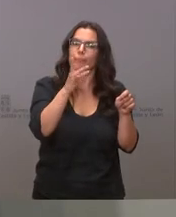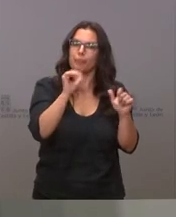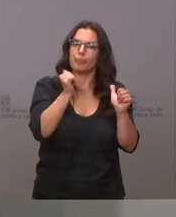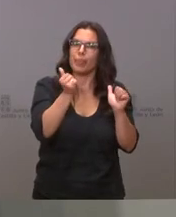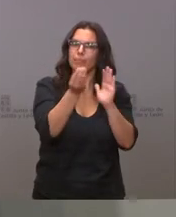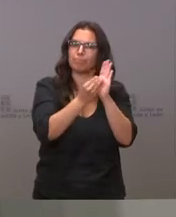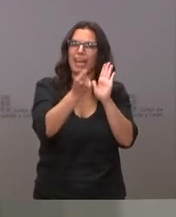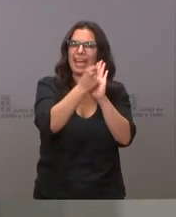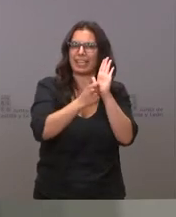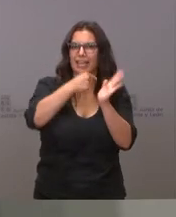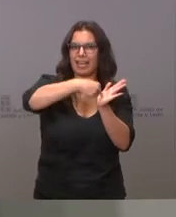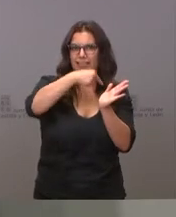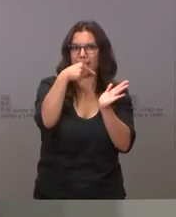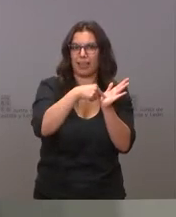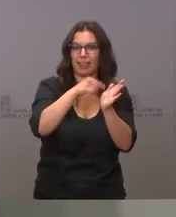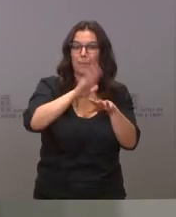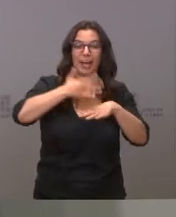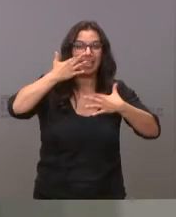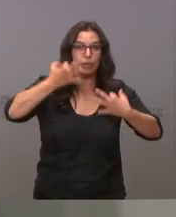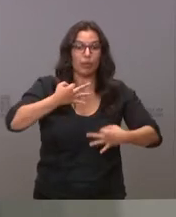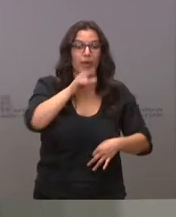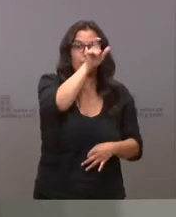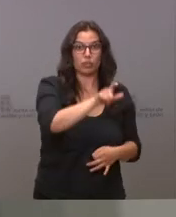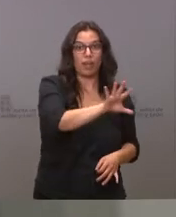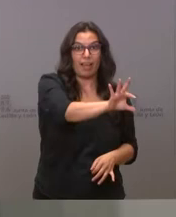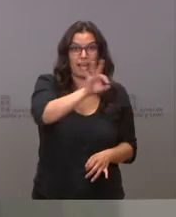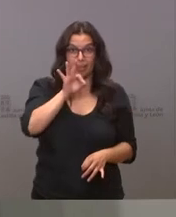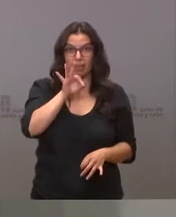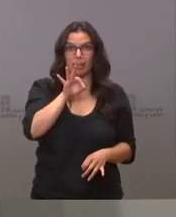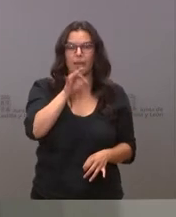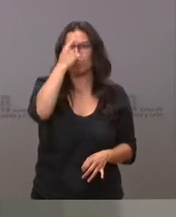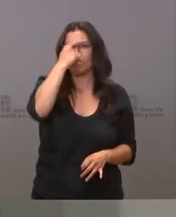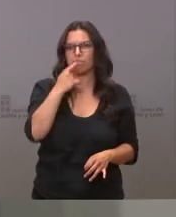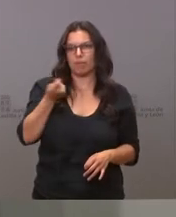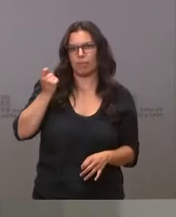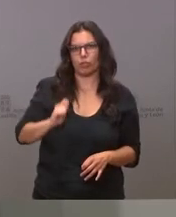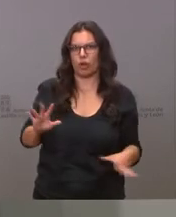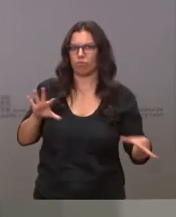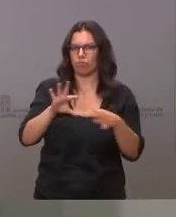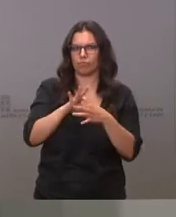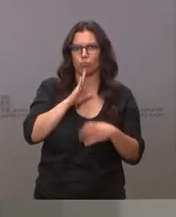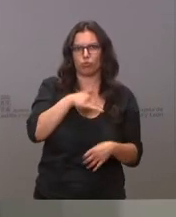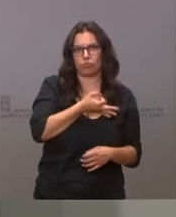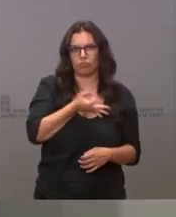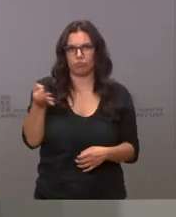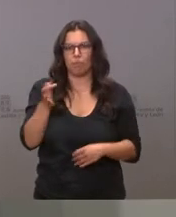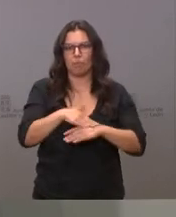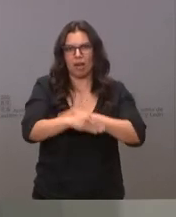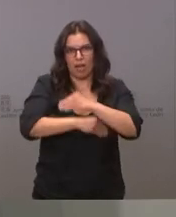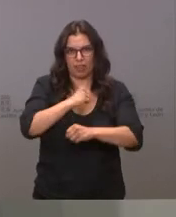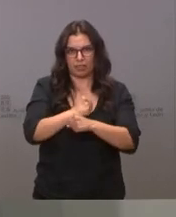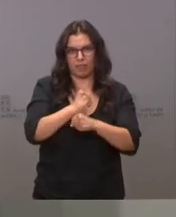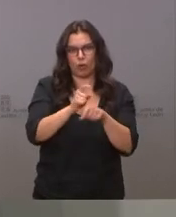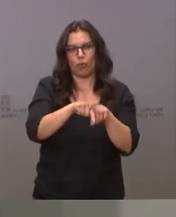serie de exigencias que aseguren que la elección de estos candidatos reúne el perfil profesional más idóneo para el desempeño